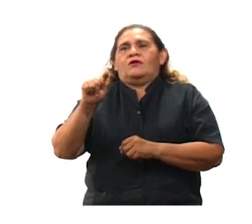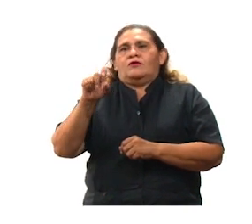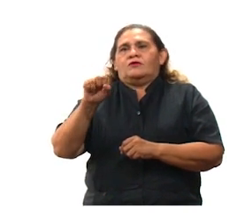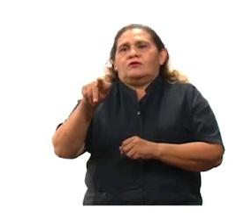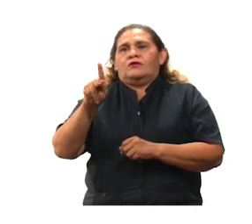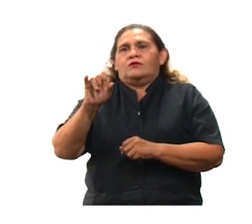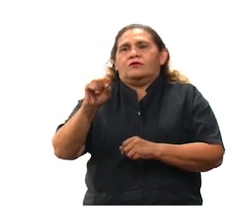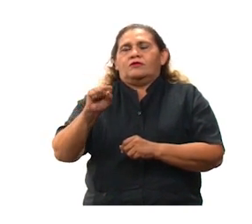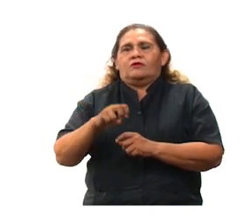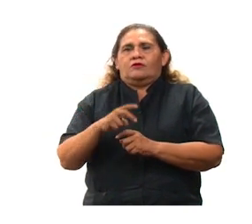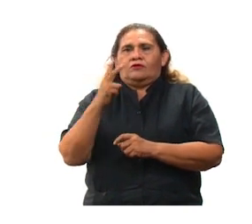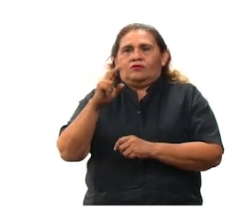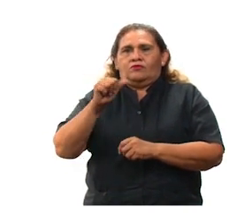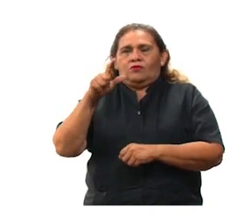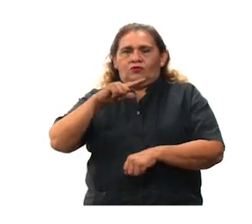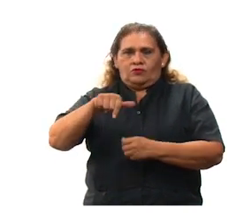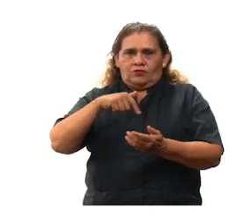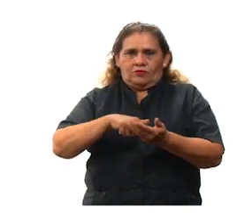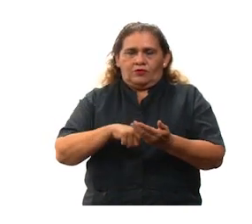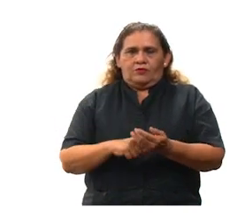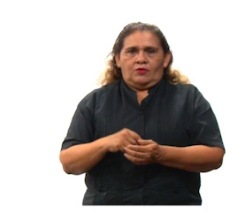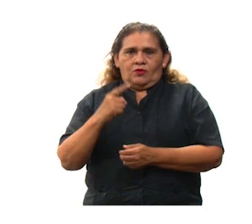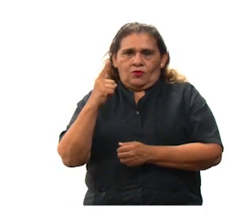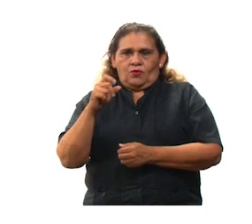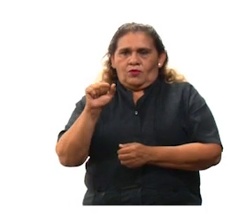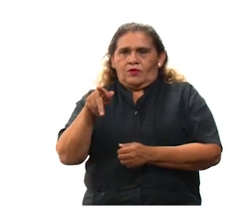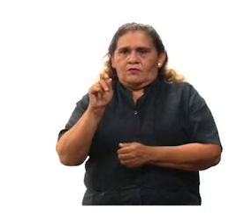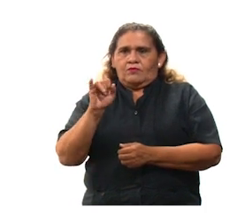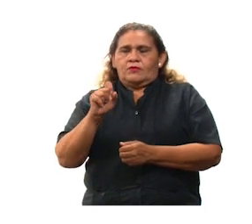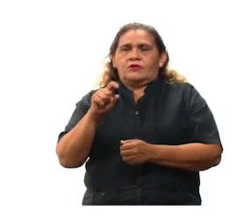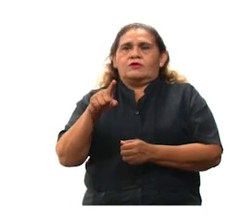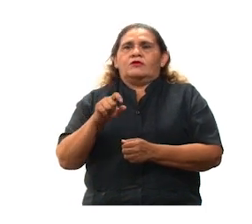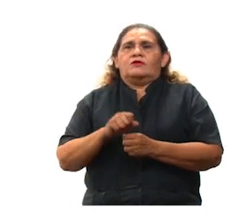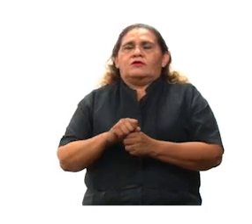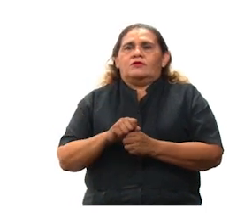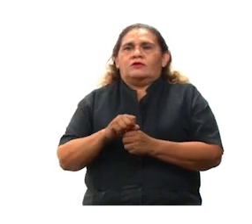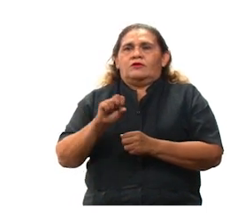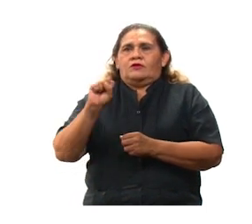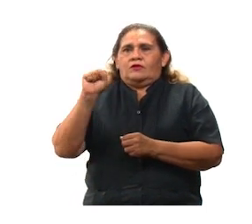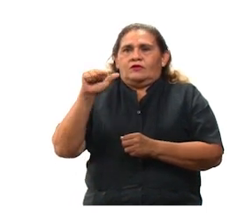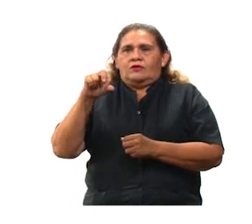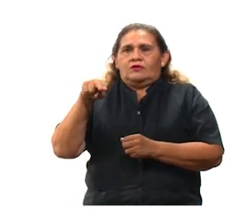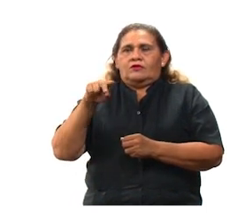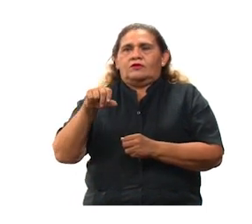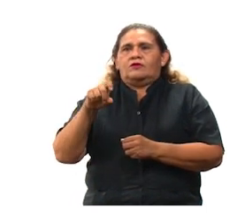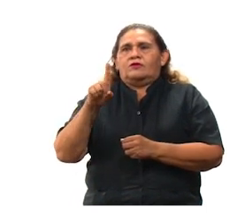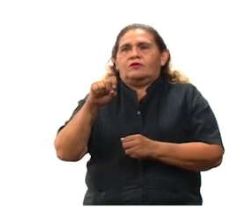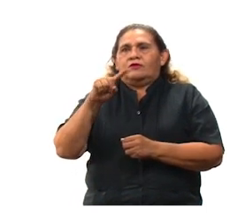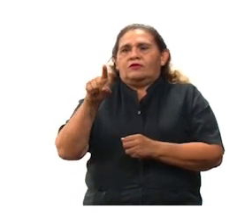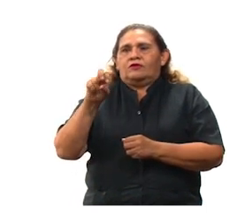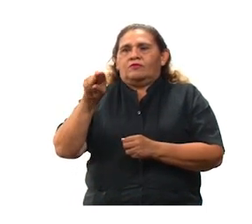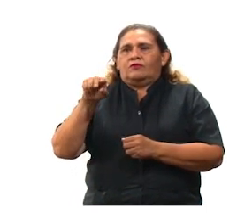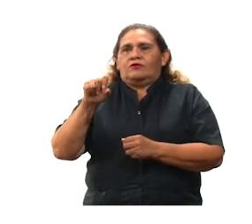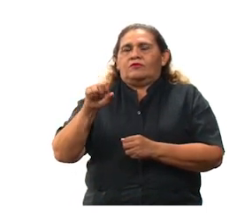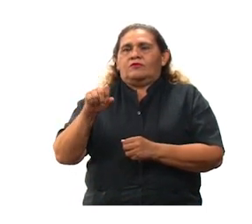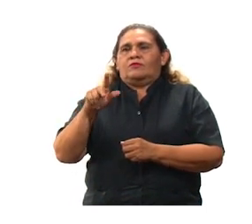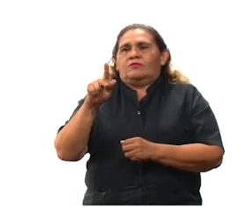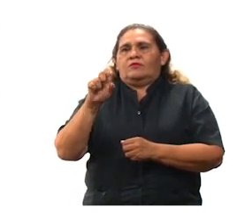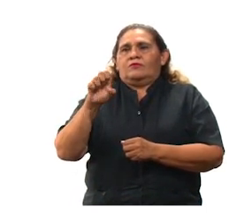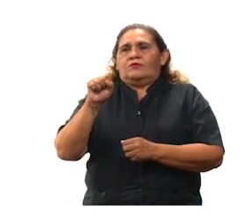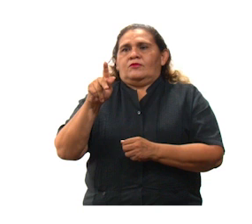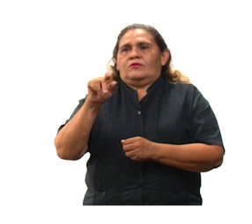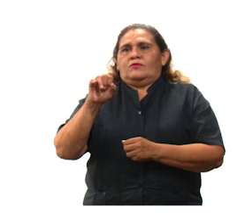Tequit y 2 Foraños, 1 en Aquil, Cuncunul, Zam, Cisantum, Espita,